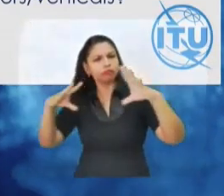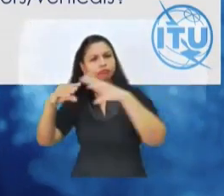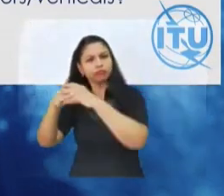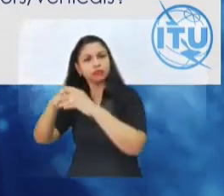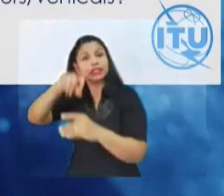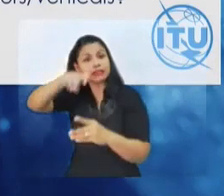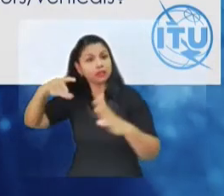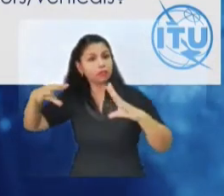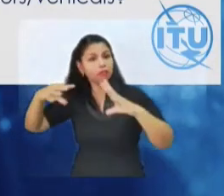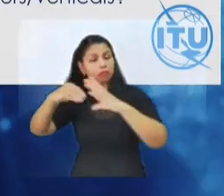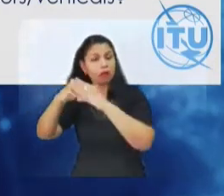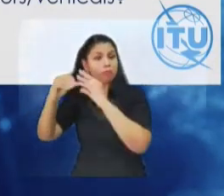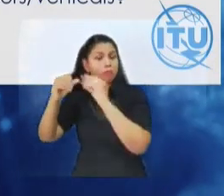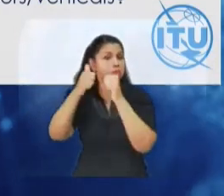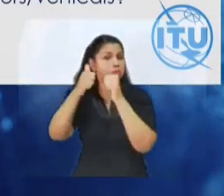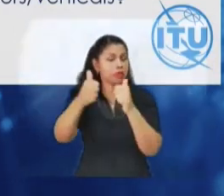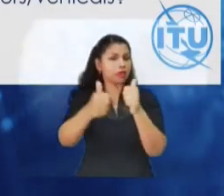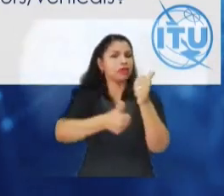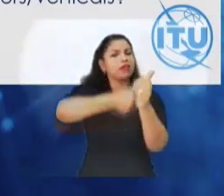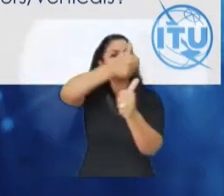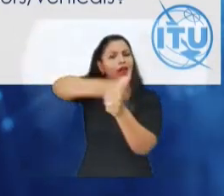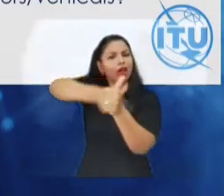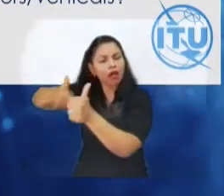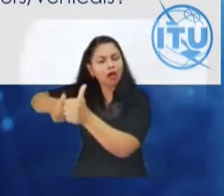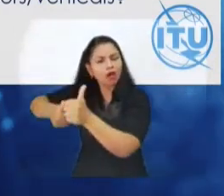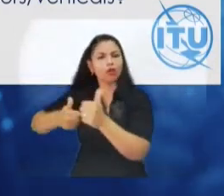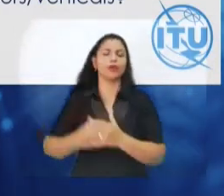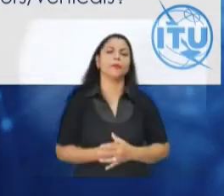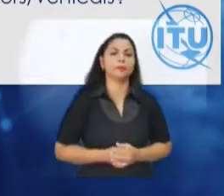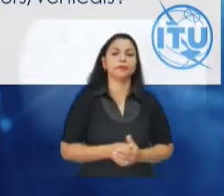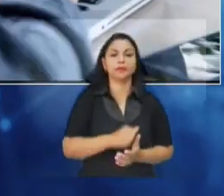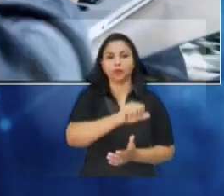cada banda de frecuencias. Siguiente, por favor.